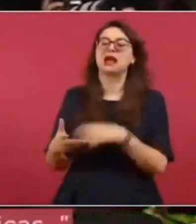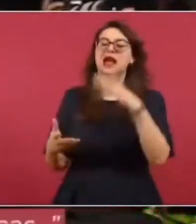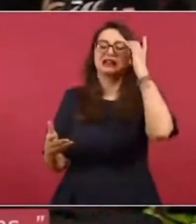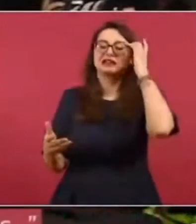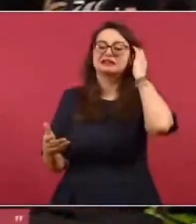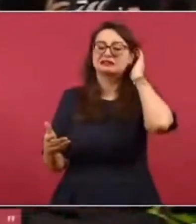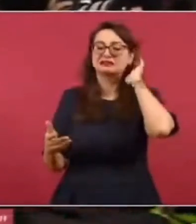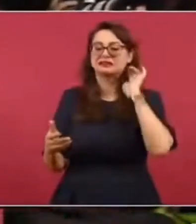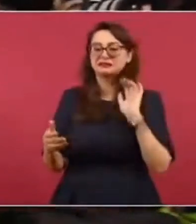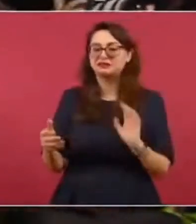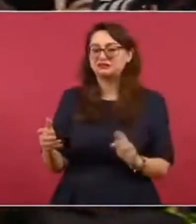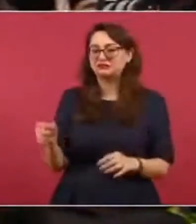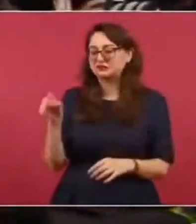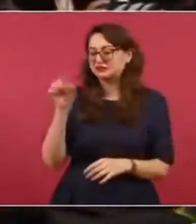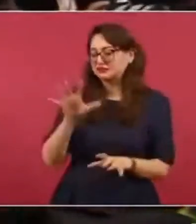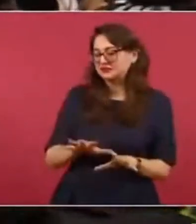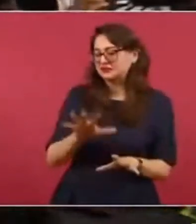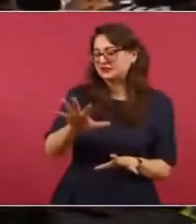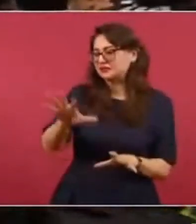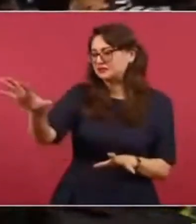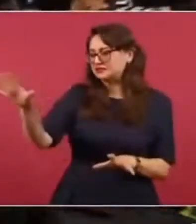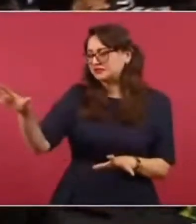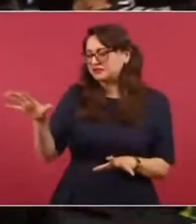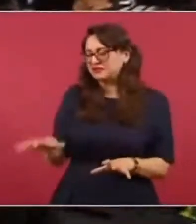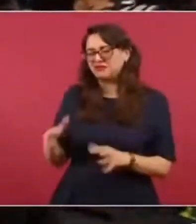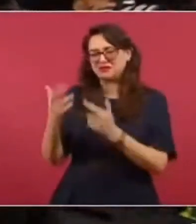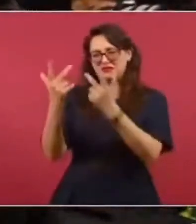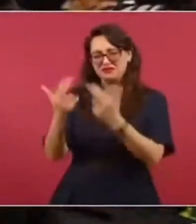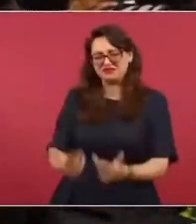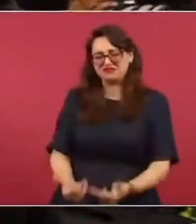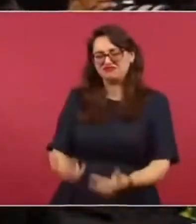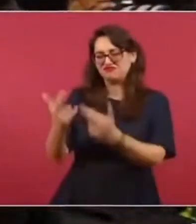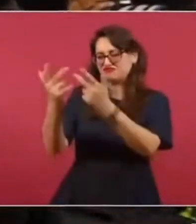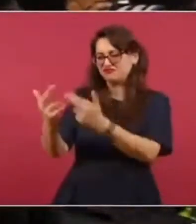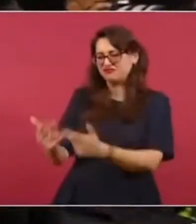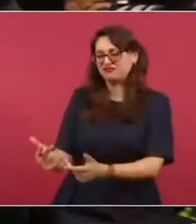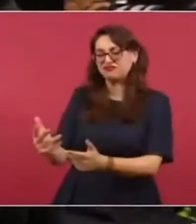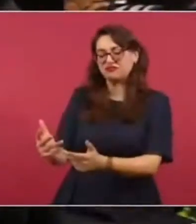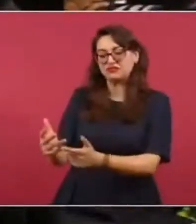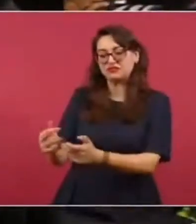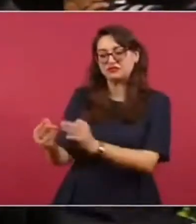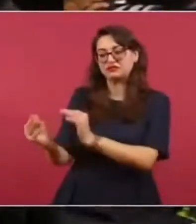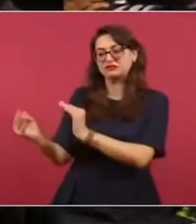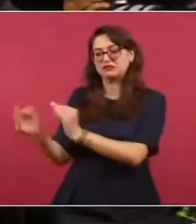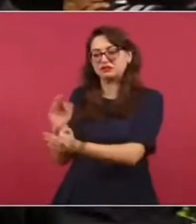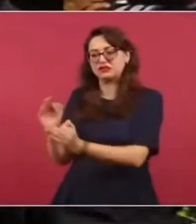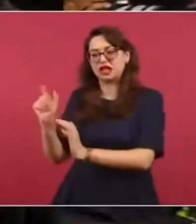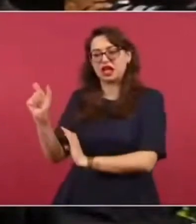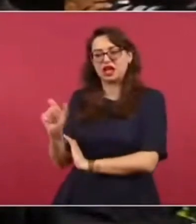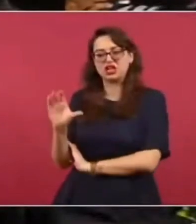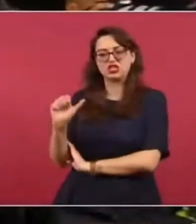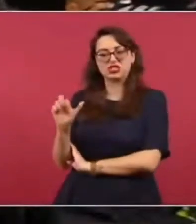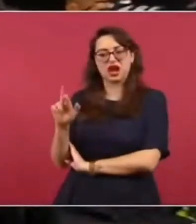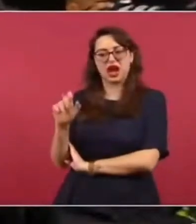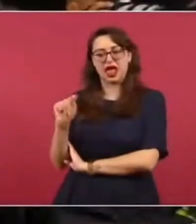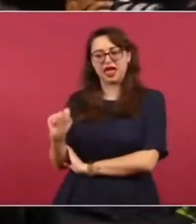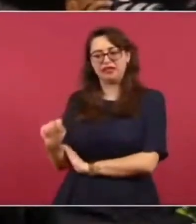parques que se explotan para el turismo. En el caso de Río Secreto explotan